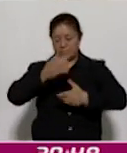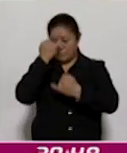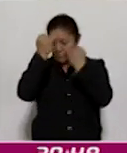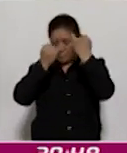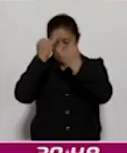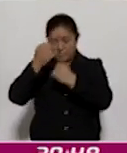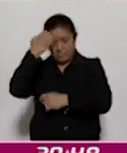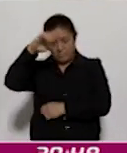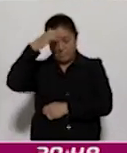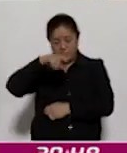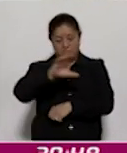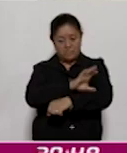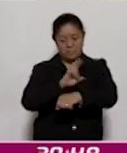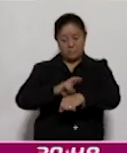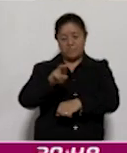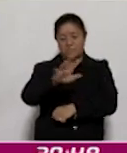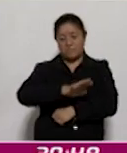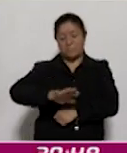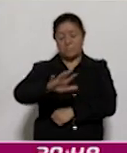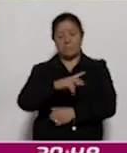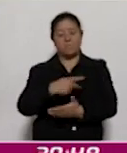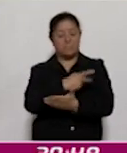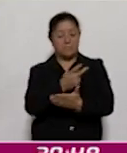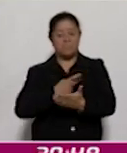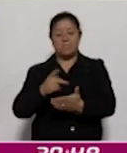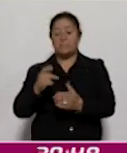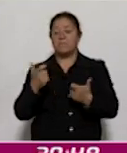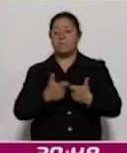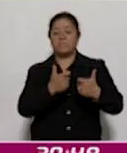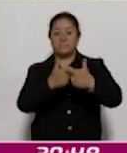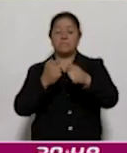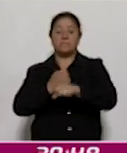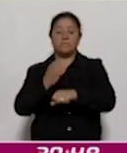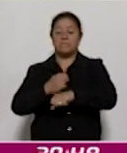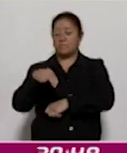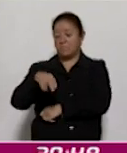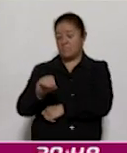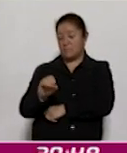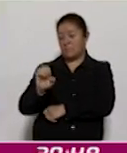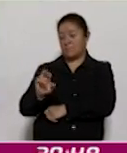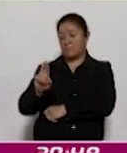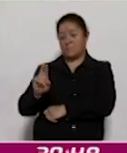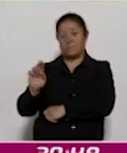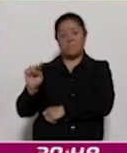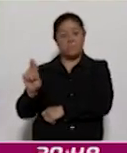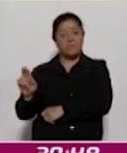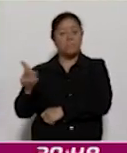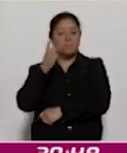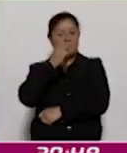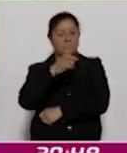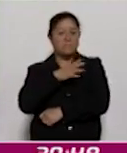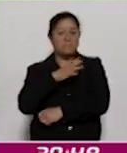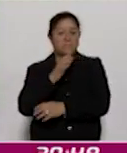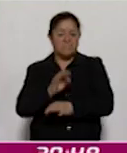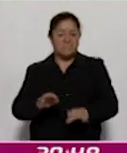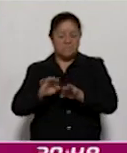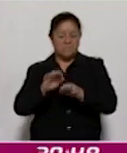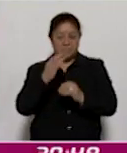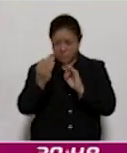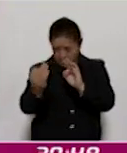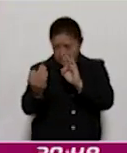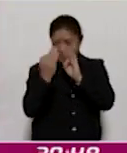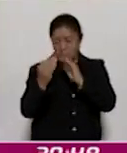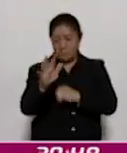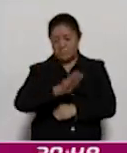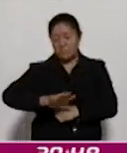Coordinador General de Planeación e Inversión del Estado, Nuez Rodríguez Roldán, resaltó la importancia de abordar los desafíos comunes que enfrenta Tlaxcala con su